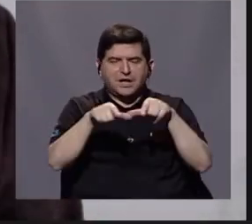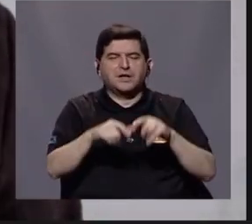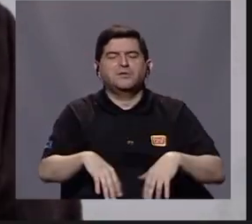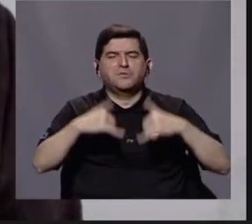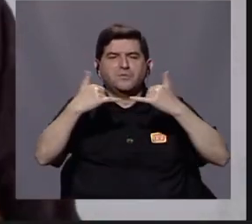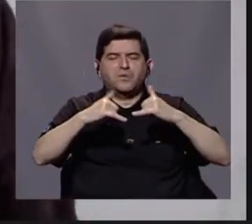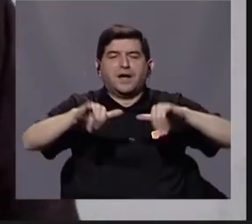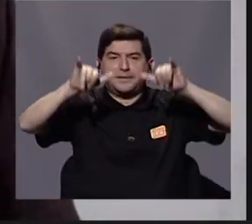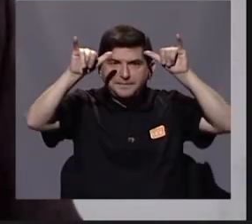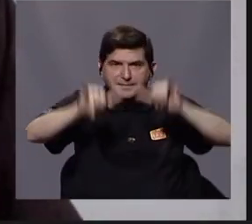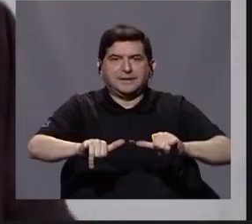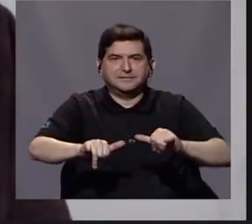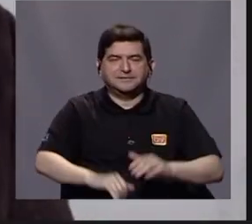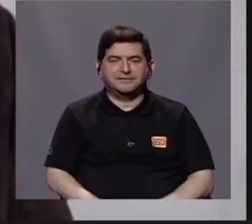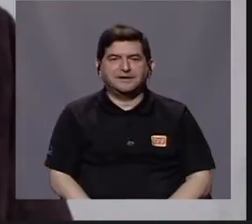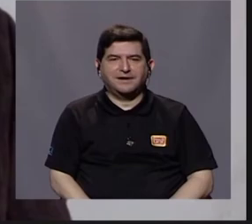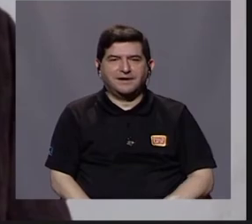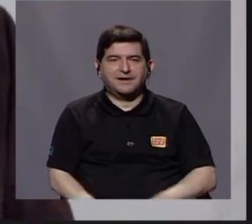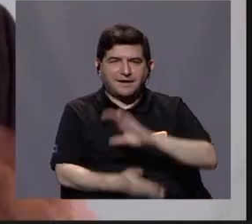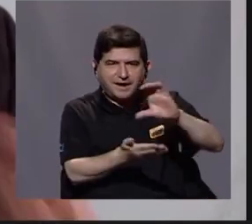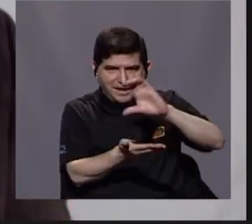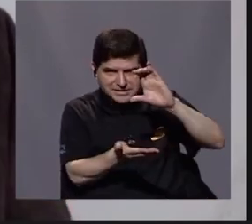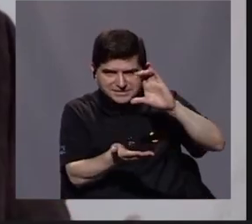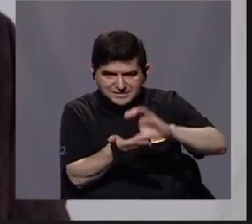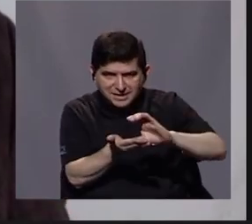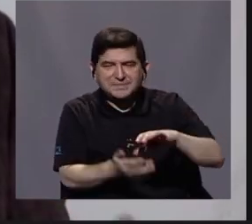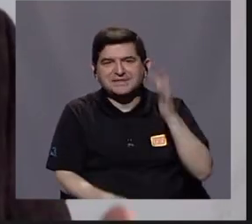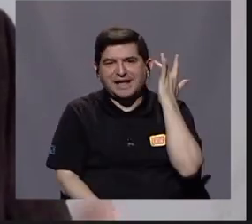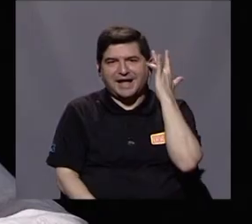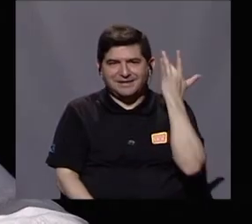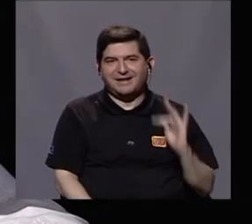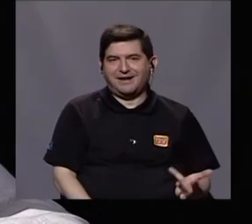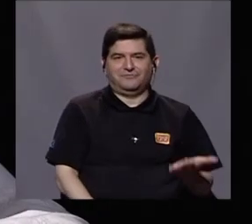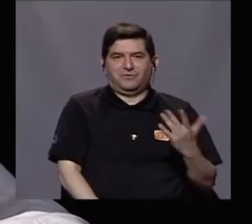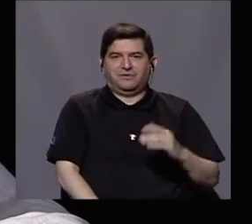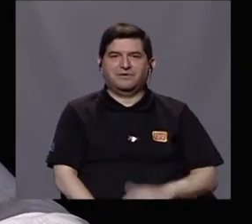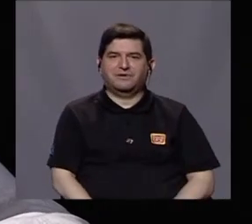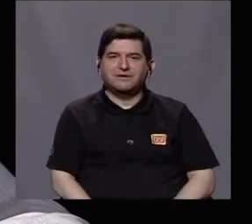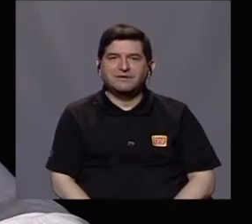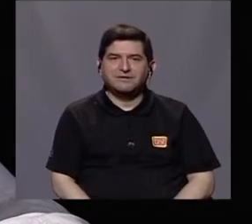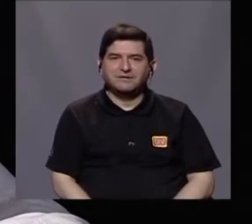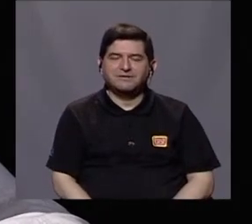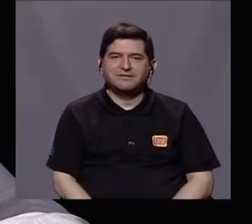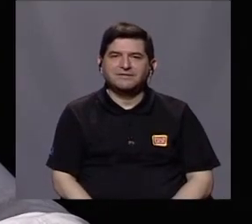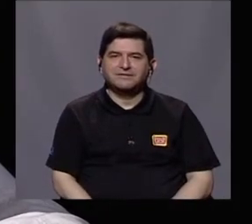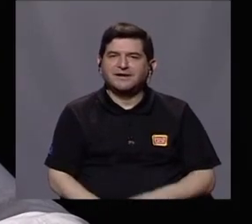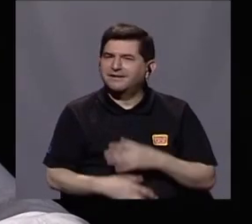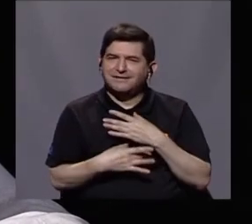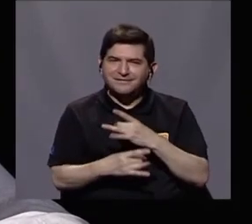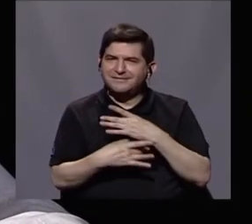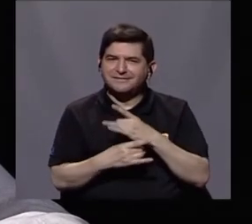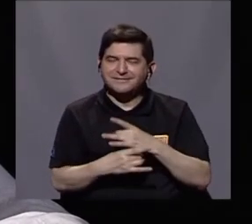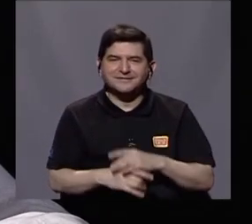porque es precisamente la capital del estado de California. Qué interesante. Es decir, estos